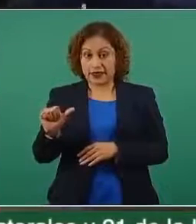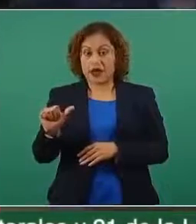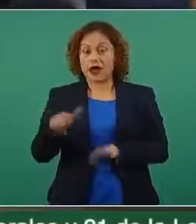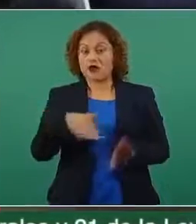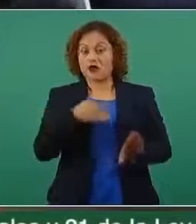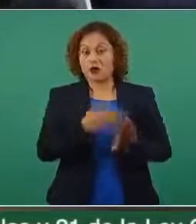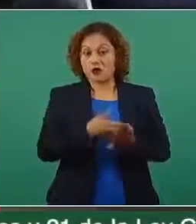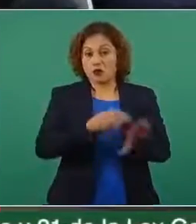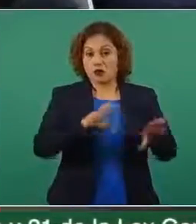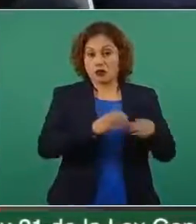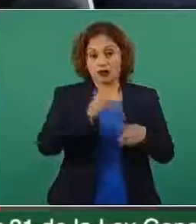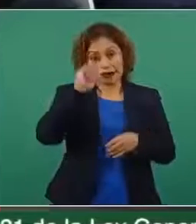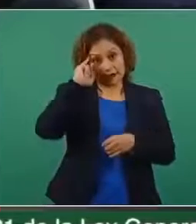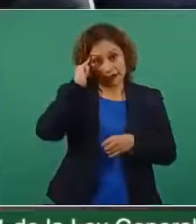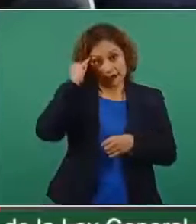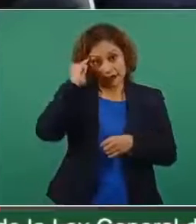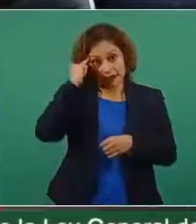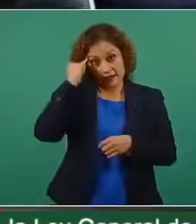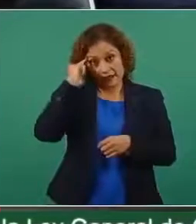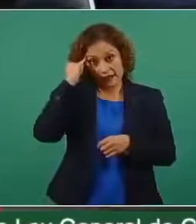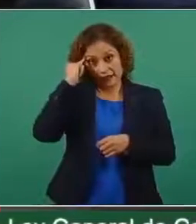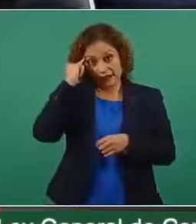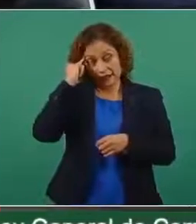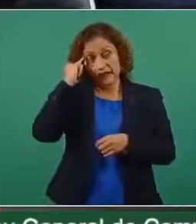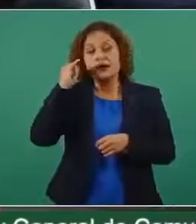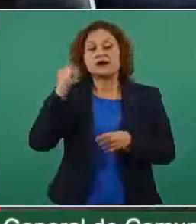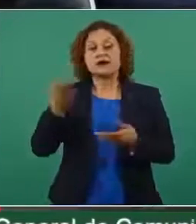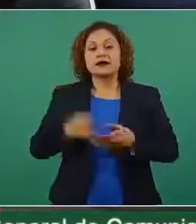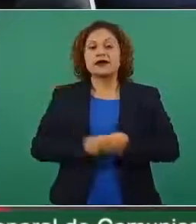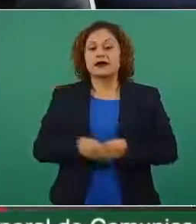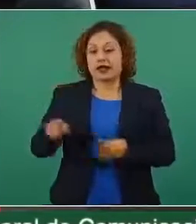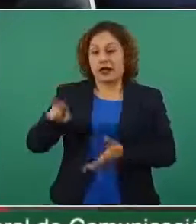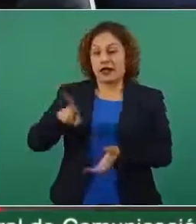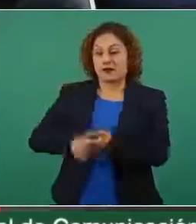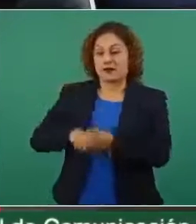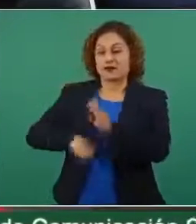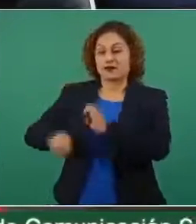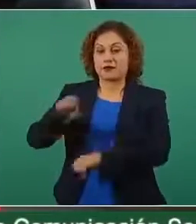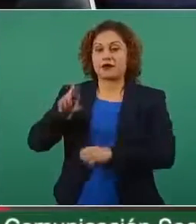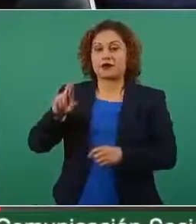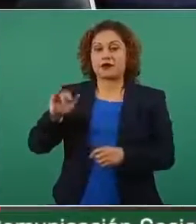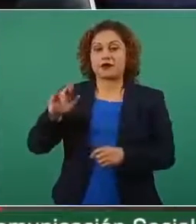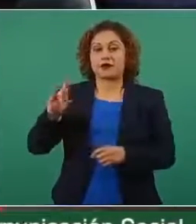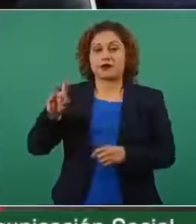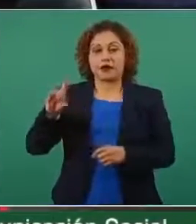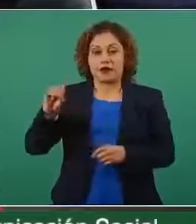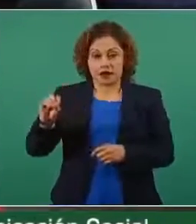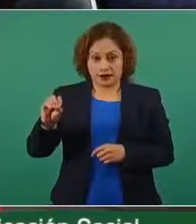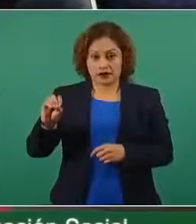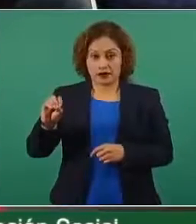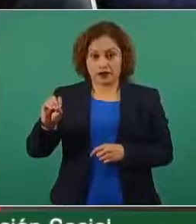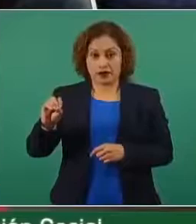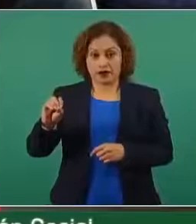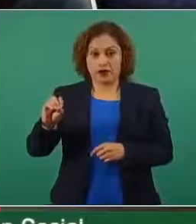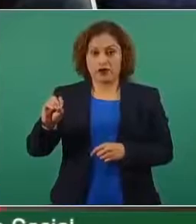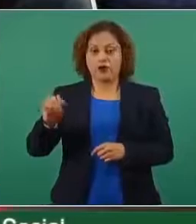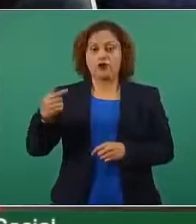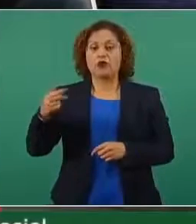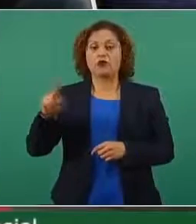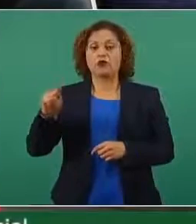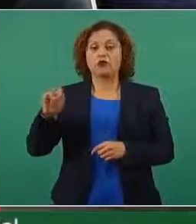rarámuris entre ellos está Ricardo Ortiz Blake se los menciono porque pues es justo que se sepa quienes son los